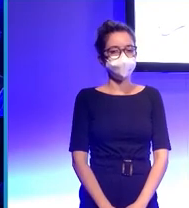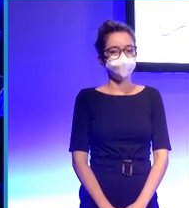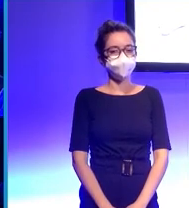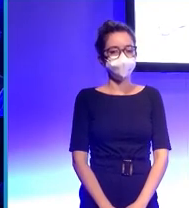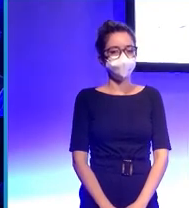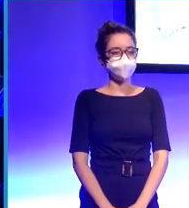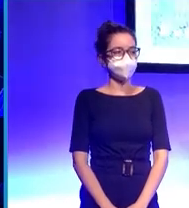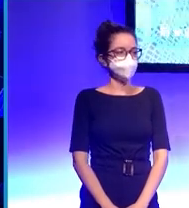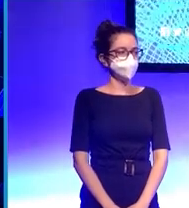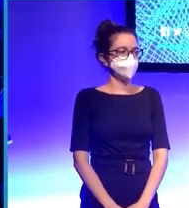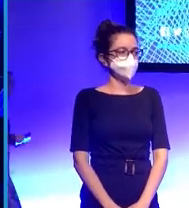aplausos aplausos aplausos